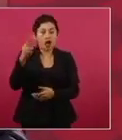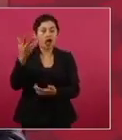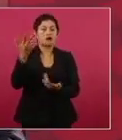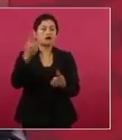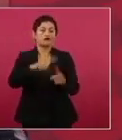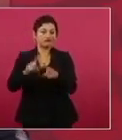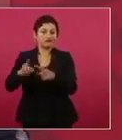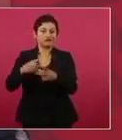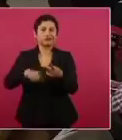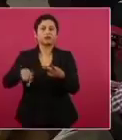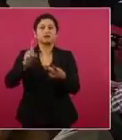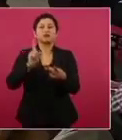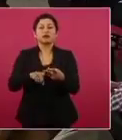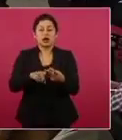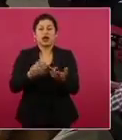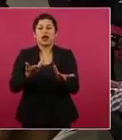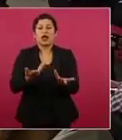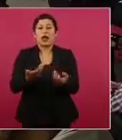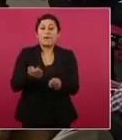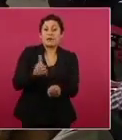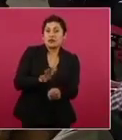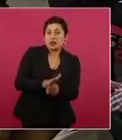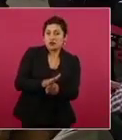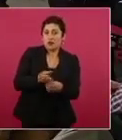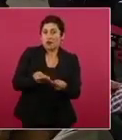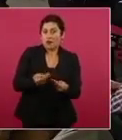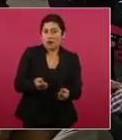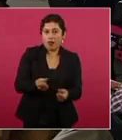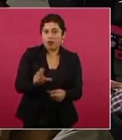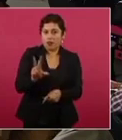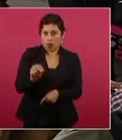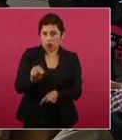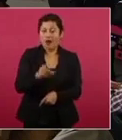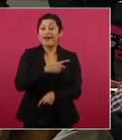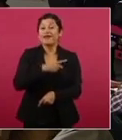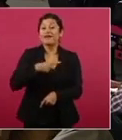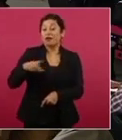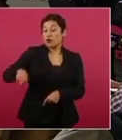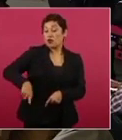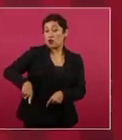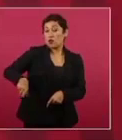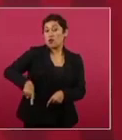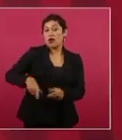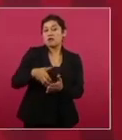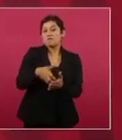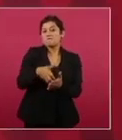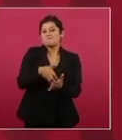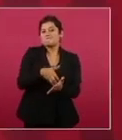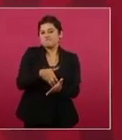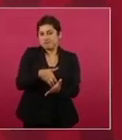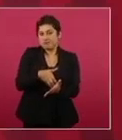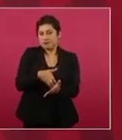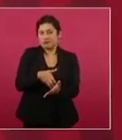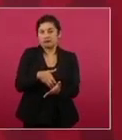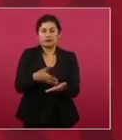reducir el costo del gobierno. Antes le costaba mucho